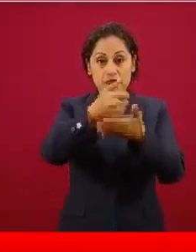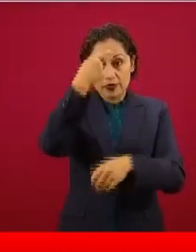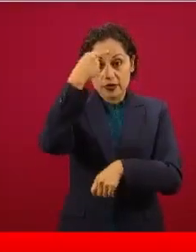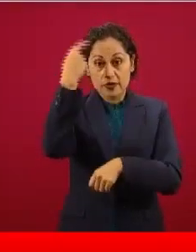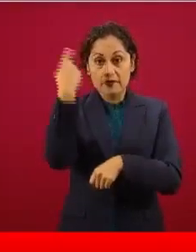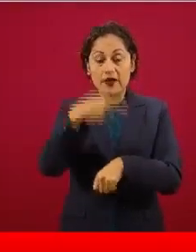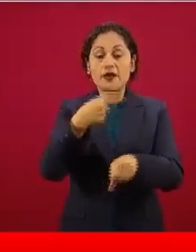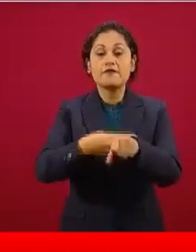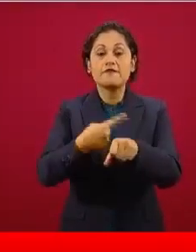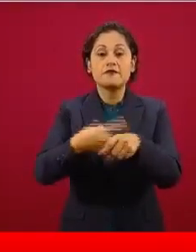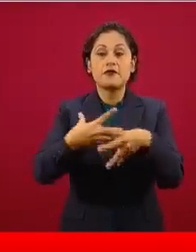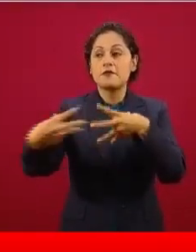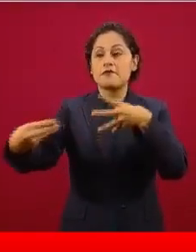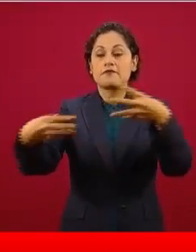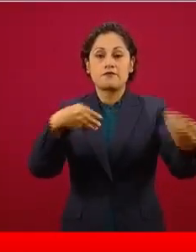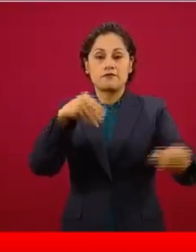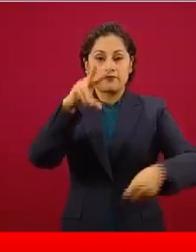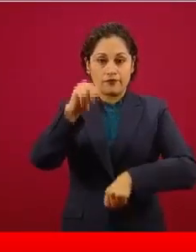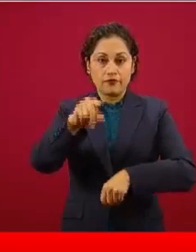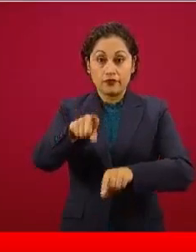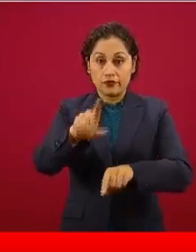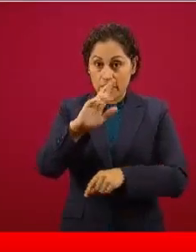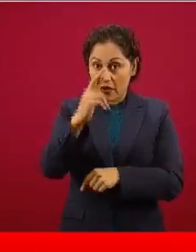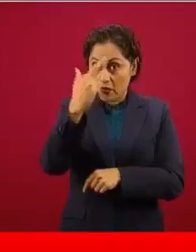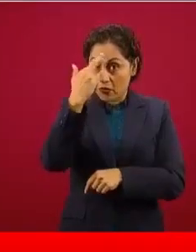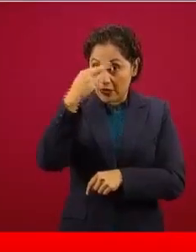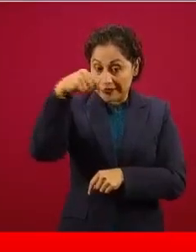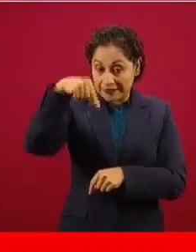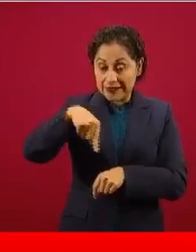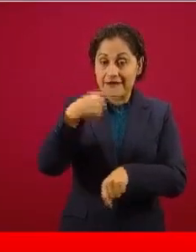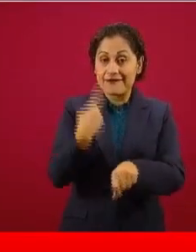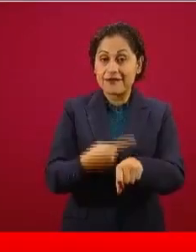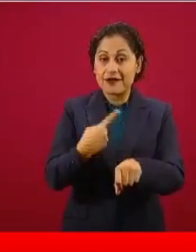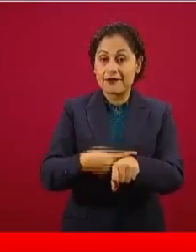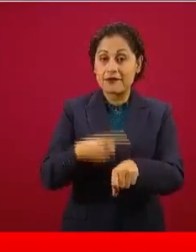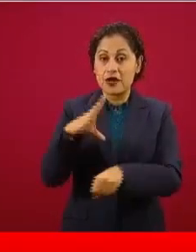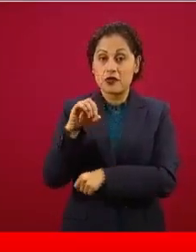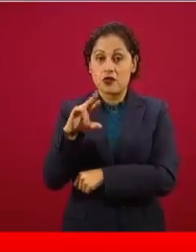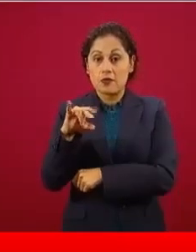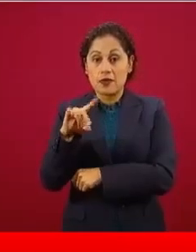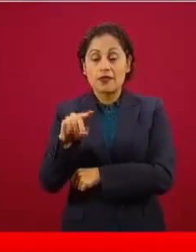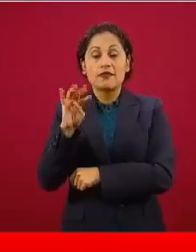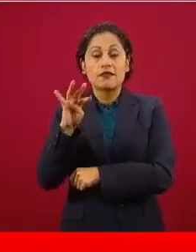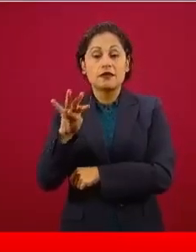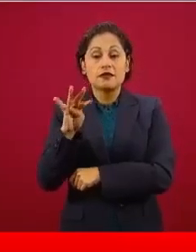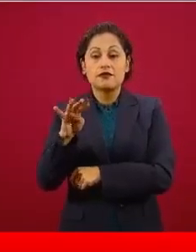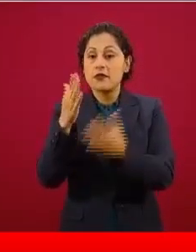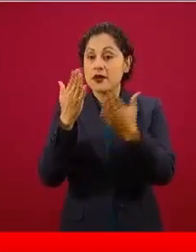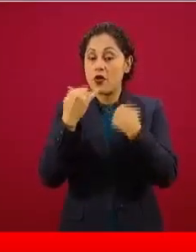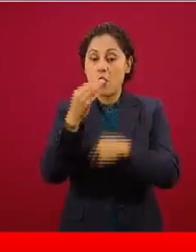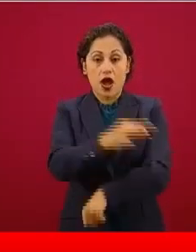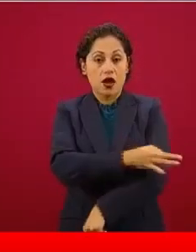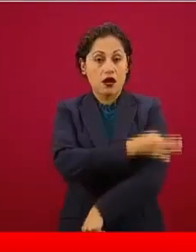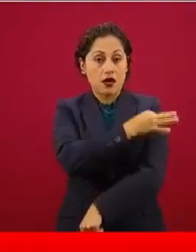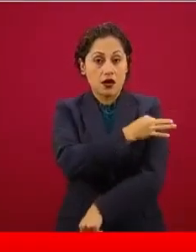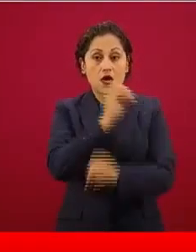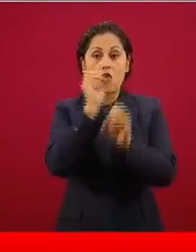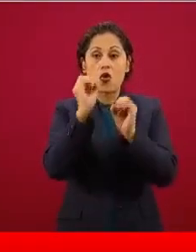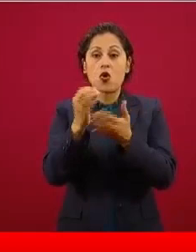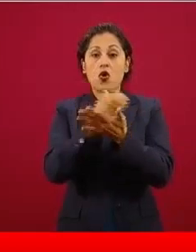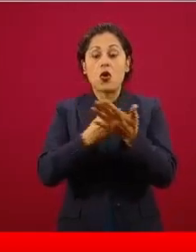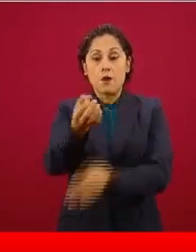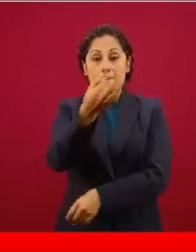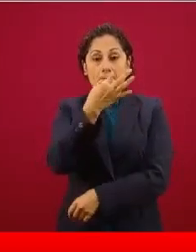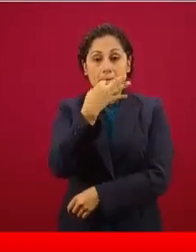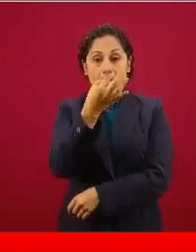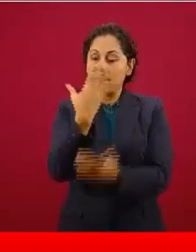recordémoslo, para esta enfermedad no existe un tratamiento específico contra el virus y tampoco existe una vacuna todavía y posiblemente no va a